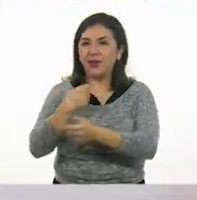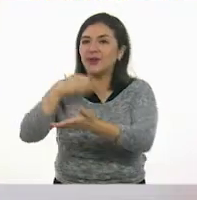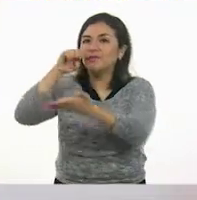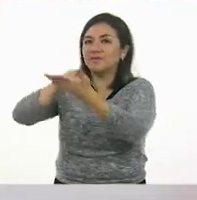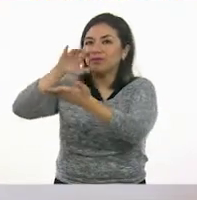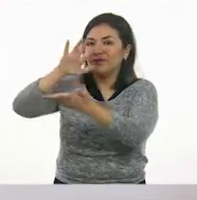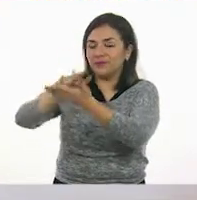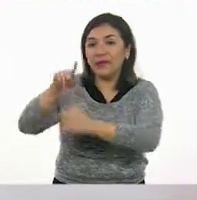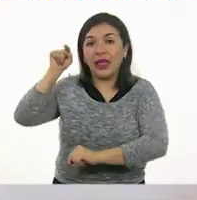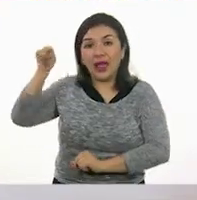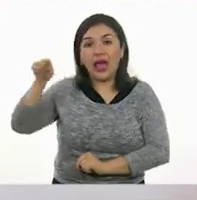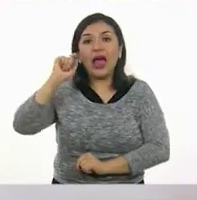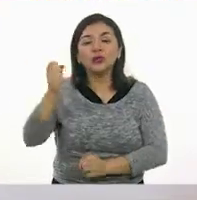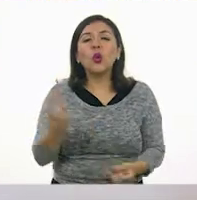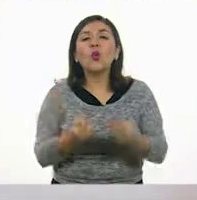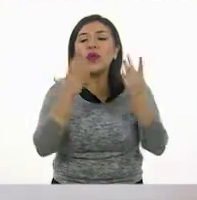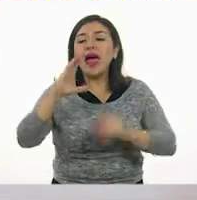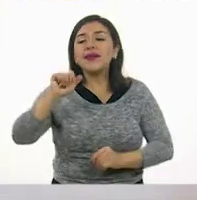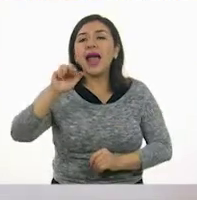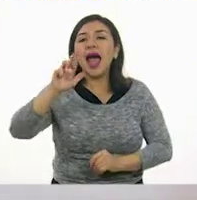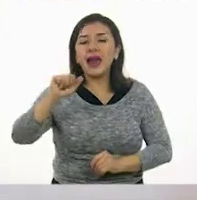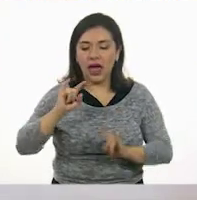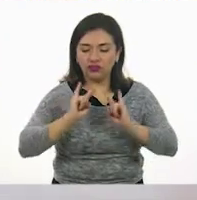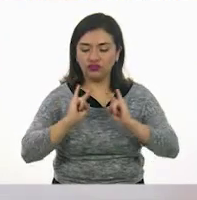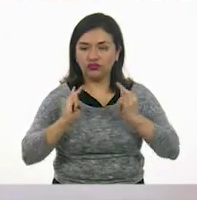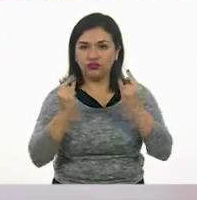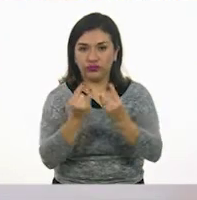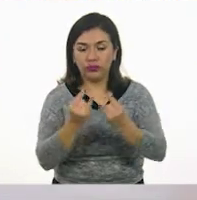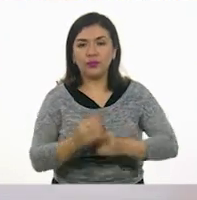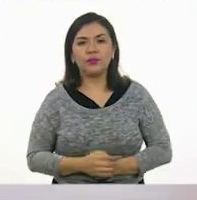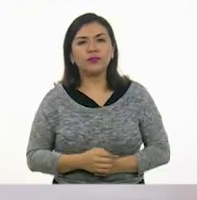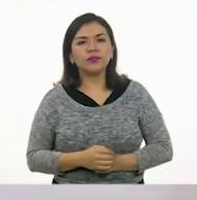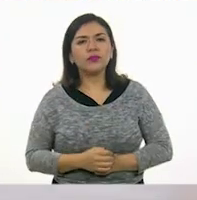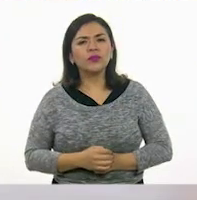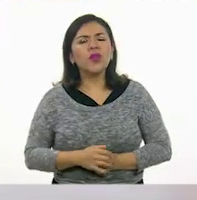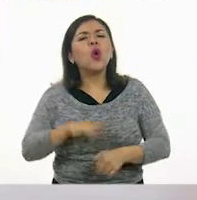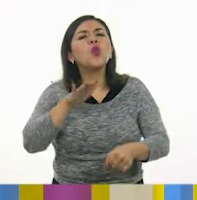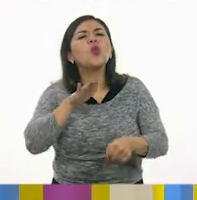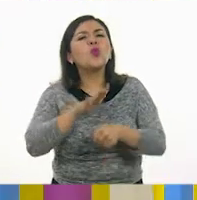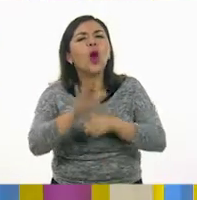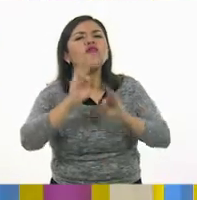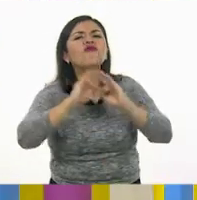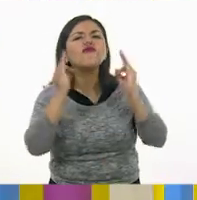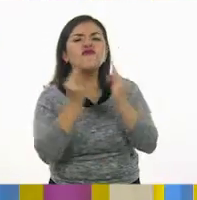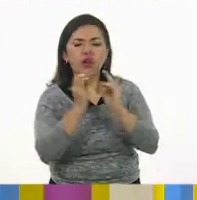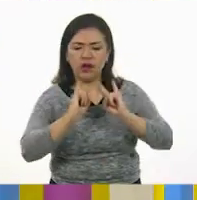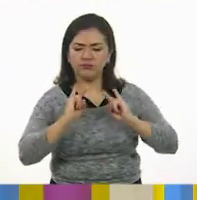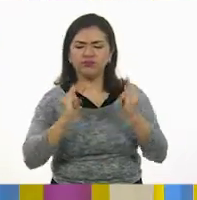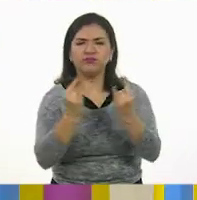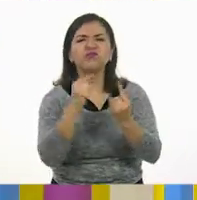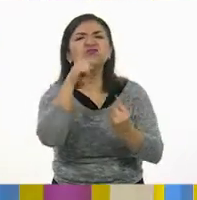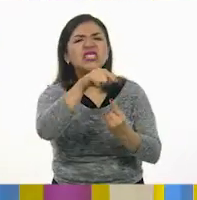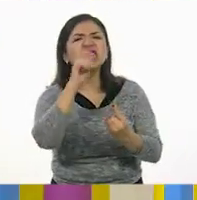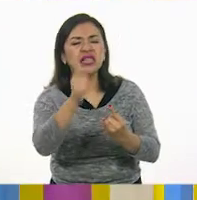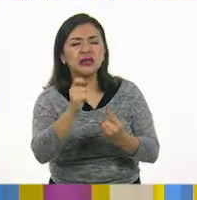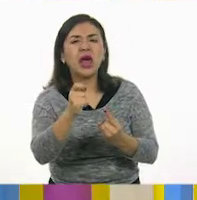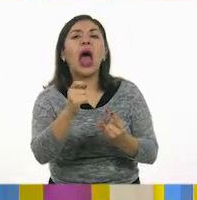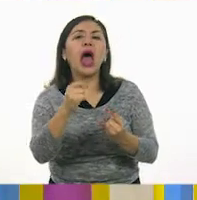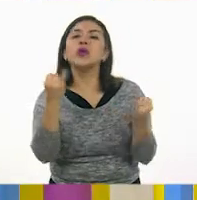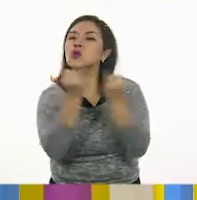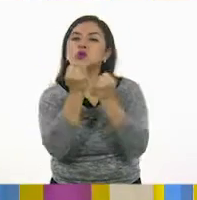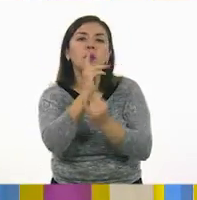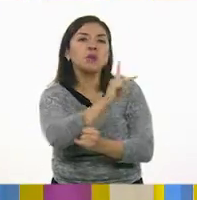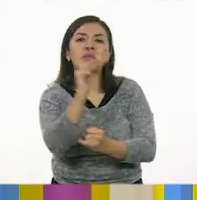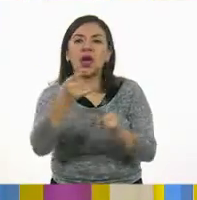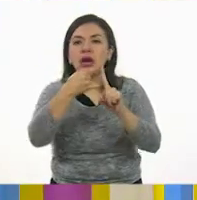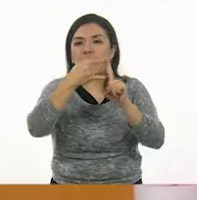son las caras de este cuerpo geométrico. ¿Y qué figuras son las caras? ¿Qué figuras tienen? Son rectángulos